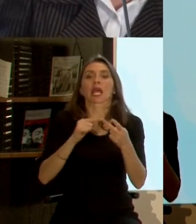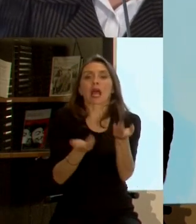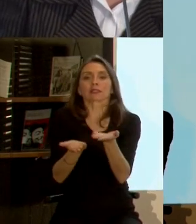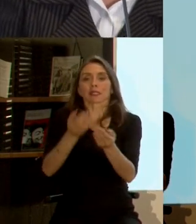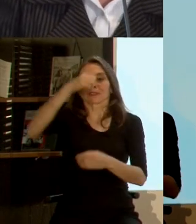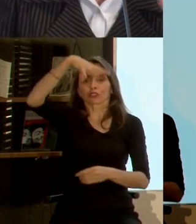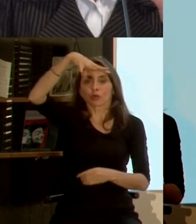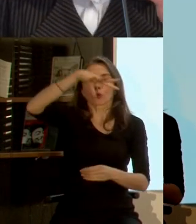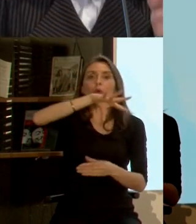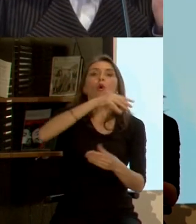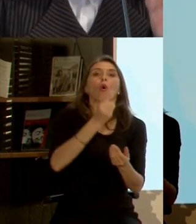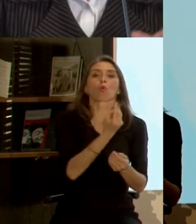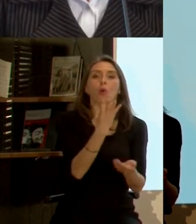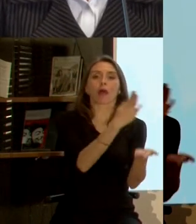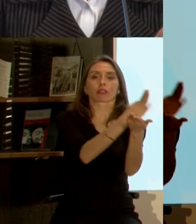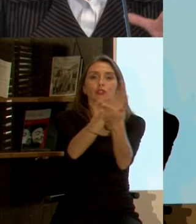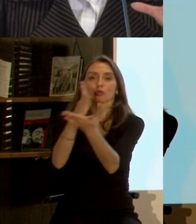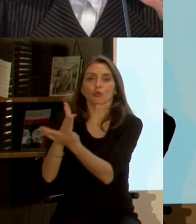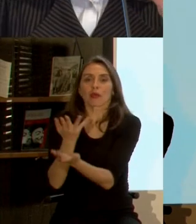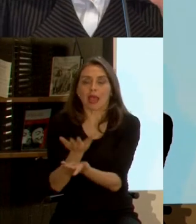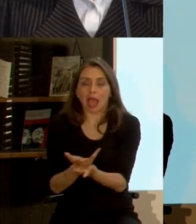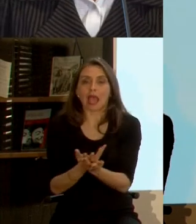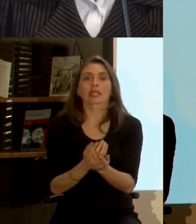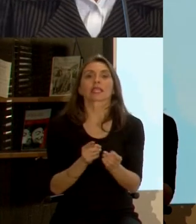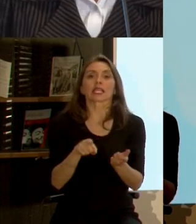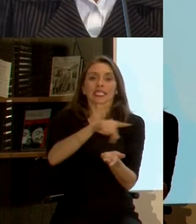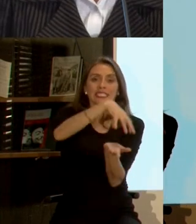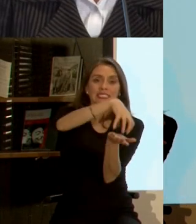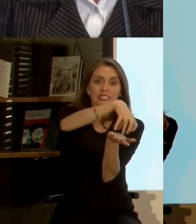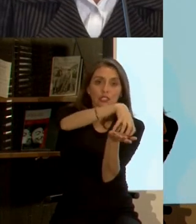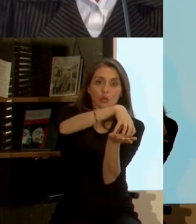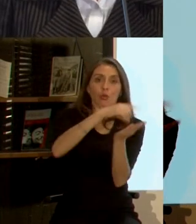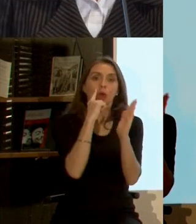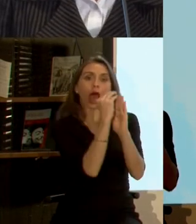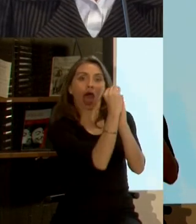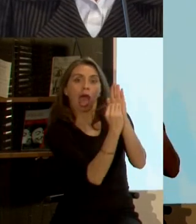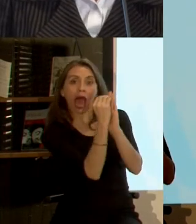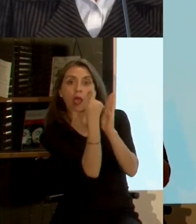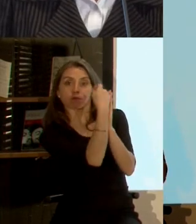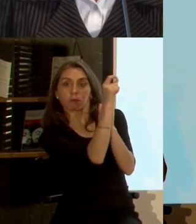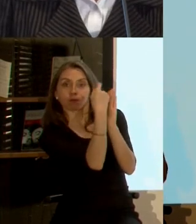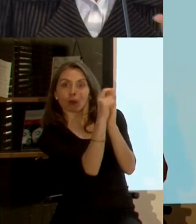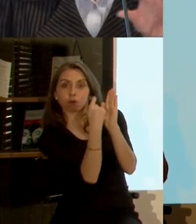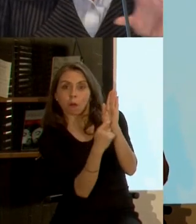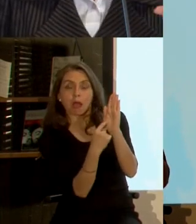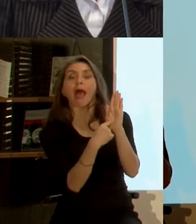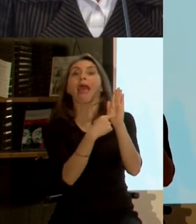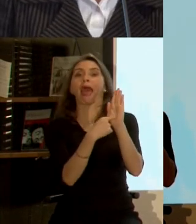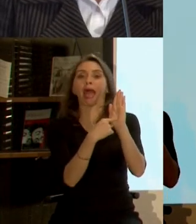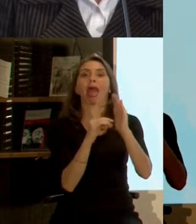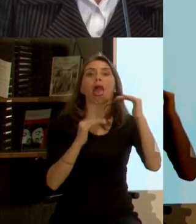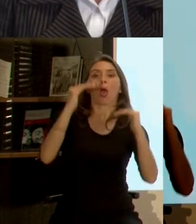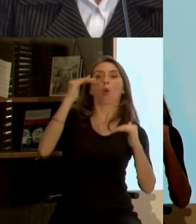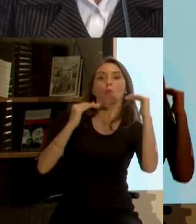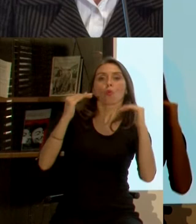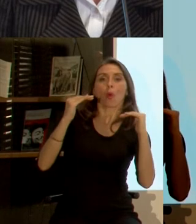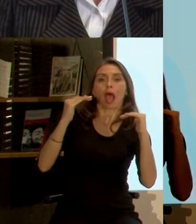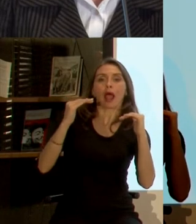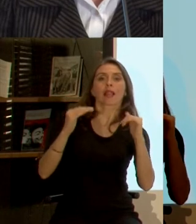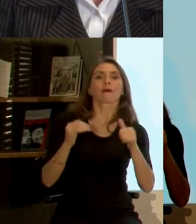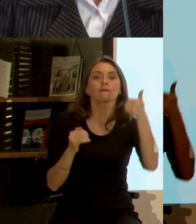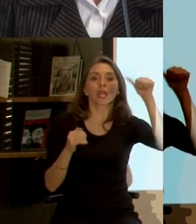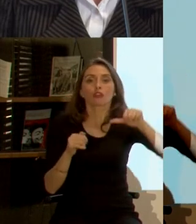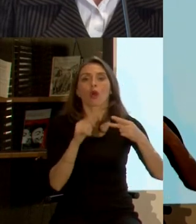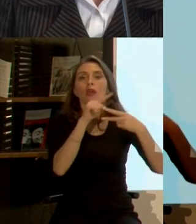en los colegios y muy rápidamente la ciudad podía ubicarse y saber dónde estaba cuáles eran esas áreas